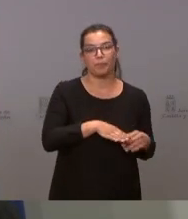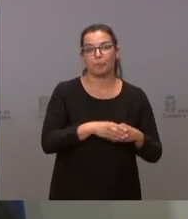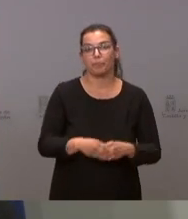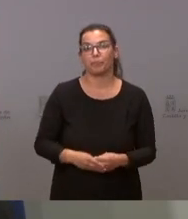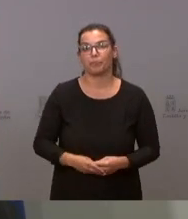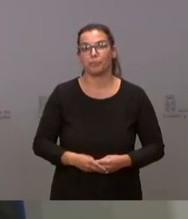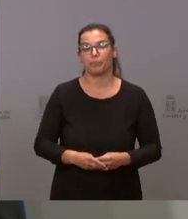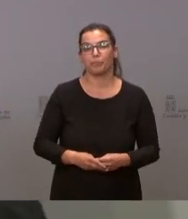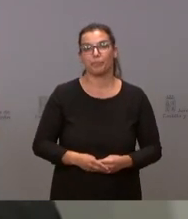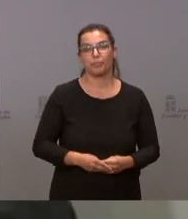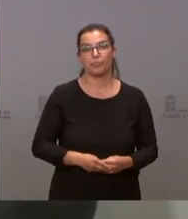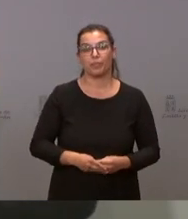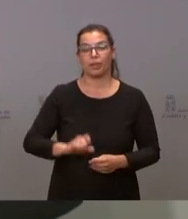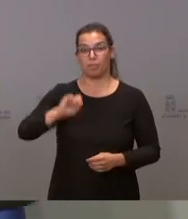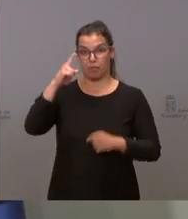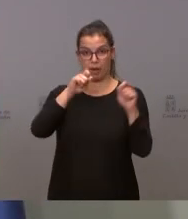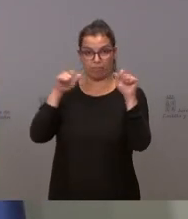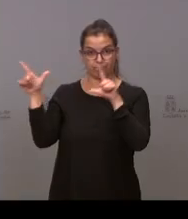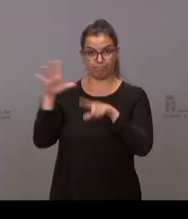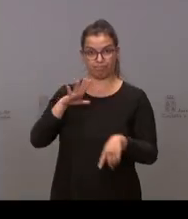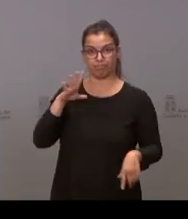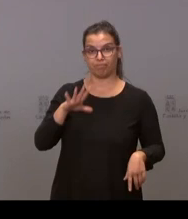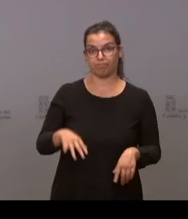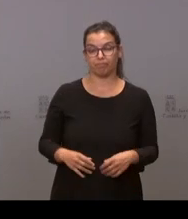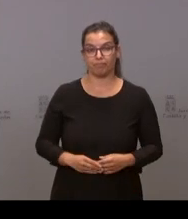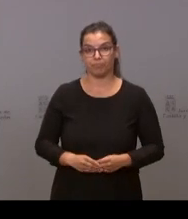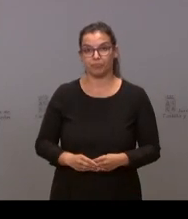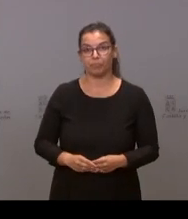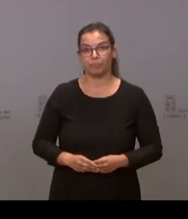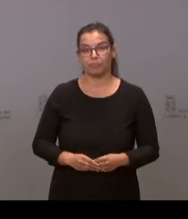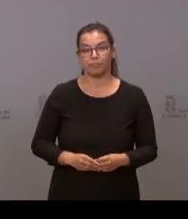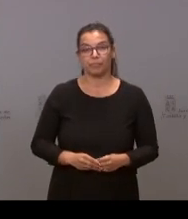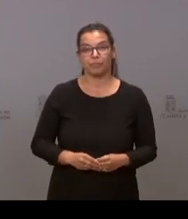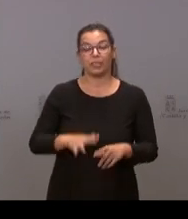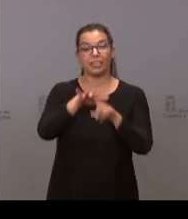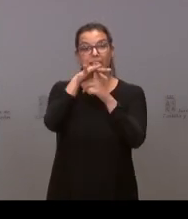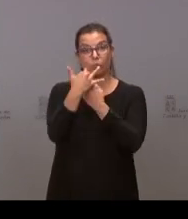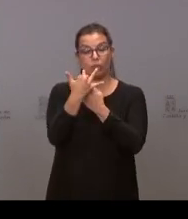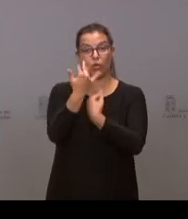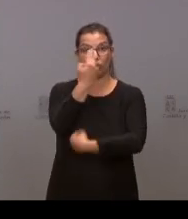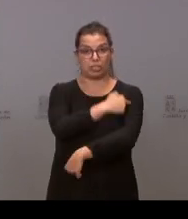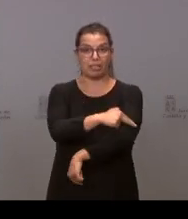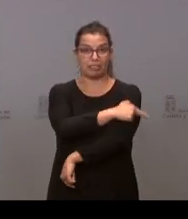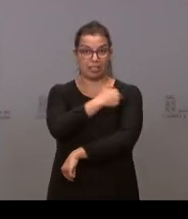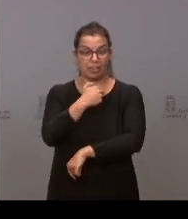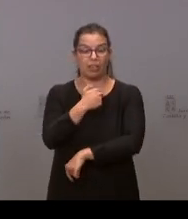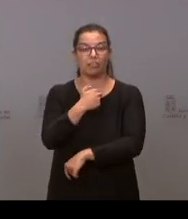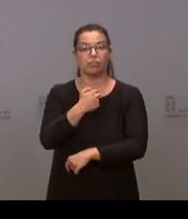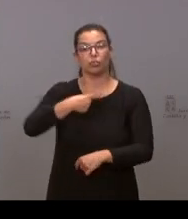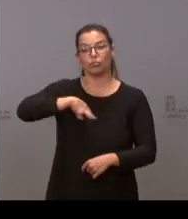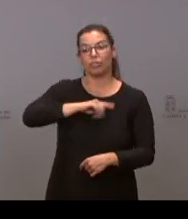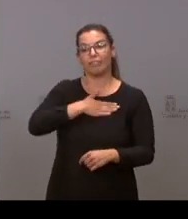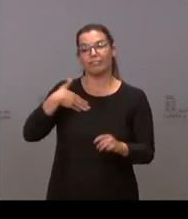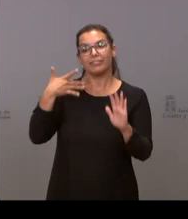la primera diapositiva. Con respecto a la situación sanitaria, queríamos explicar